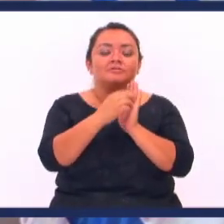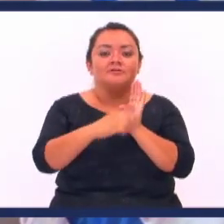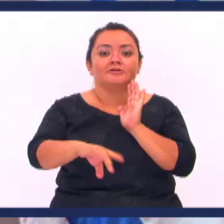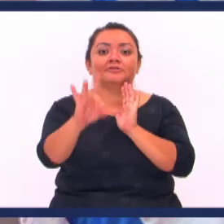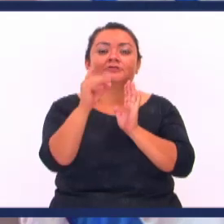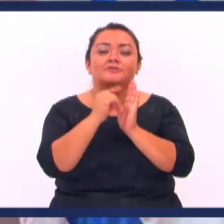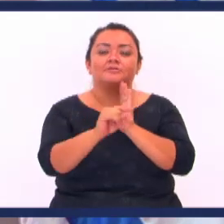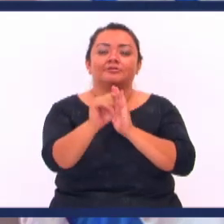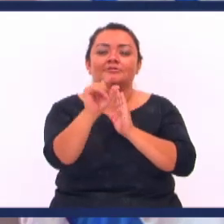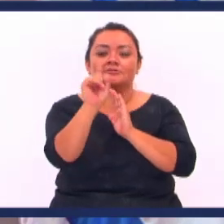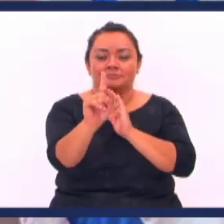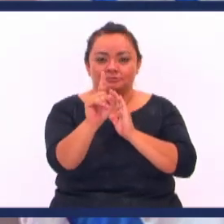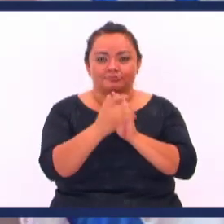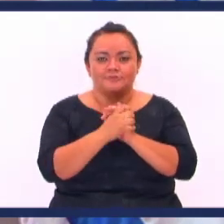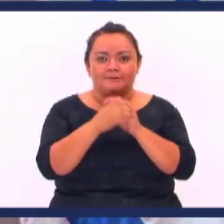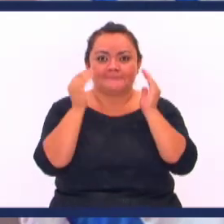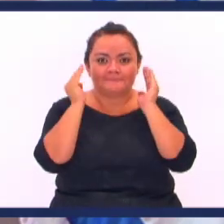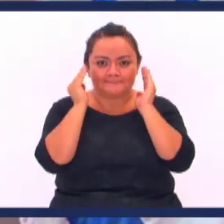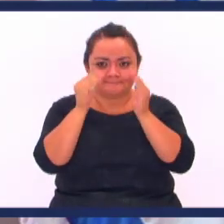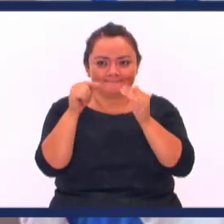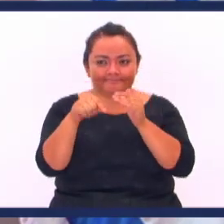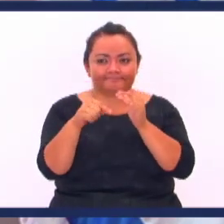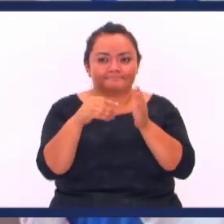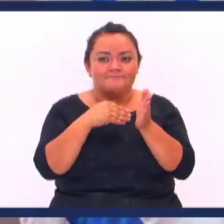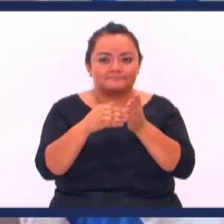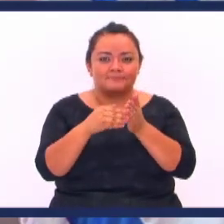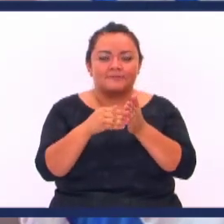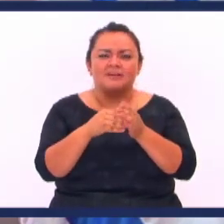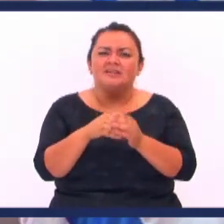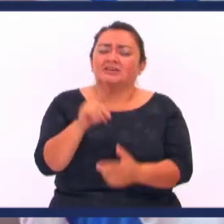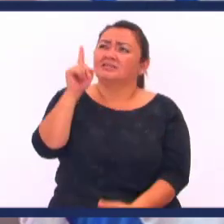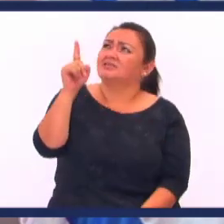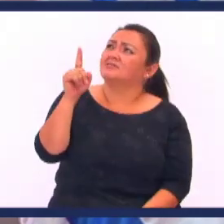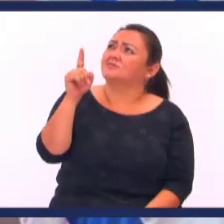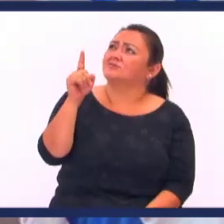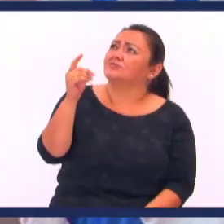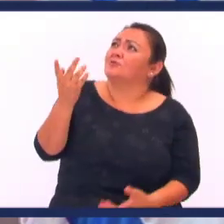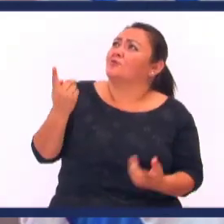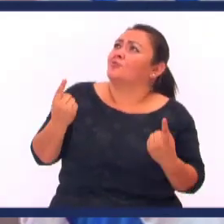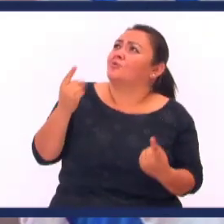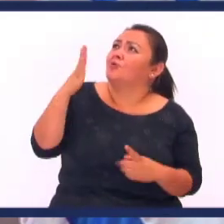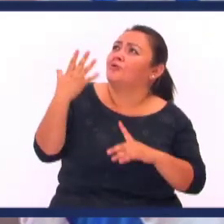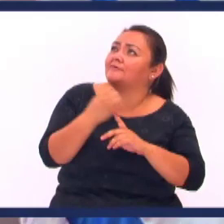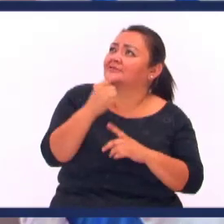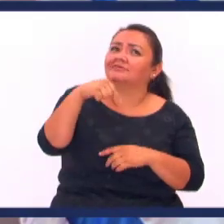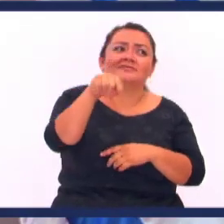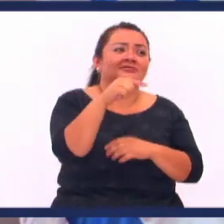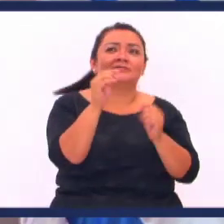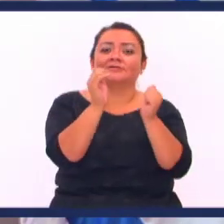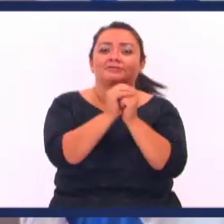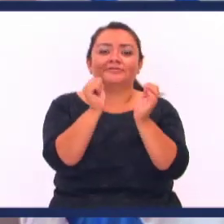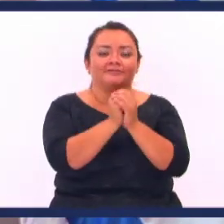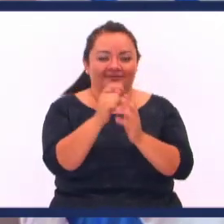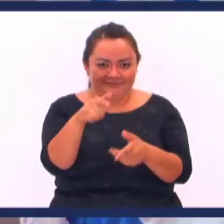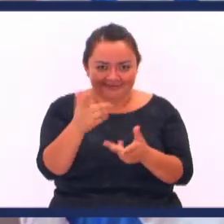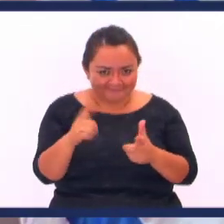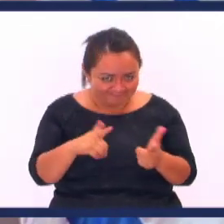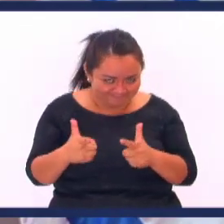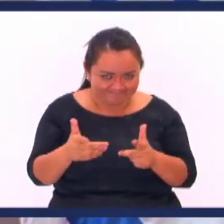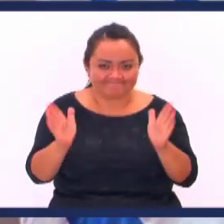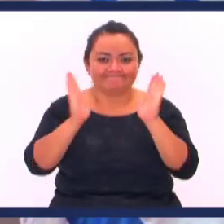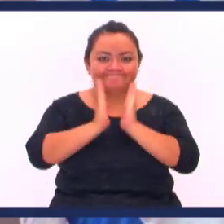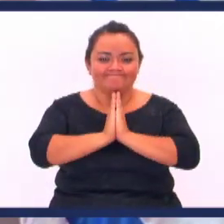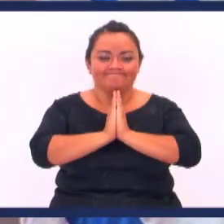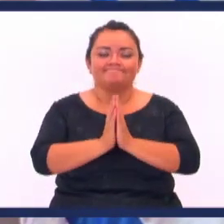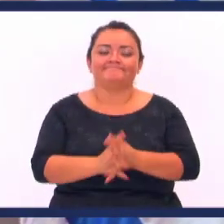1 E íbamos a partir para la investigación de esta tarde ¿Qué pretende Dios con las tribulaciones? Si ya lo tienen todo me dicen un fuerte